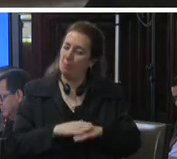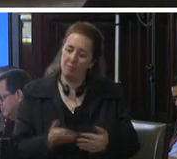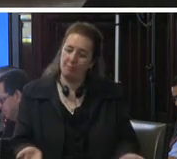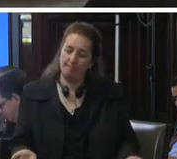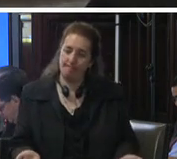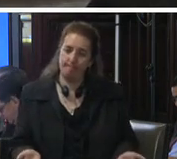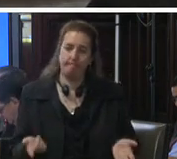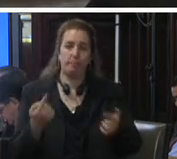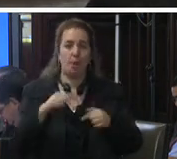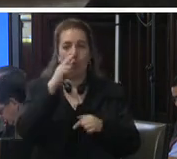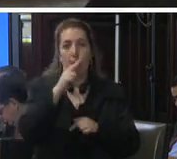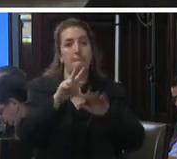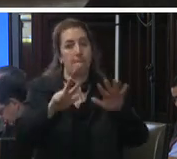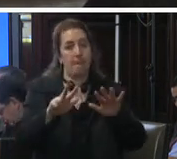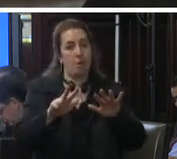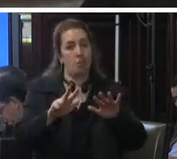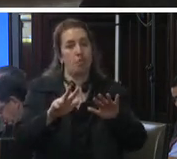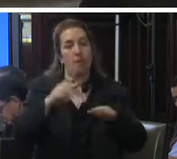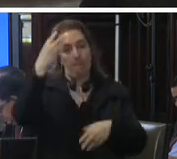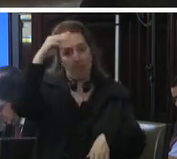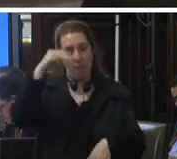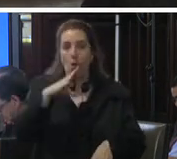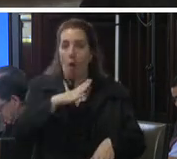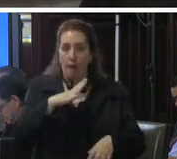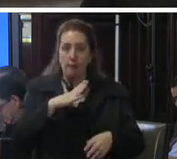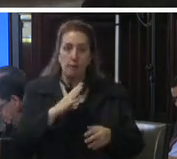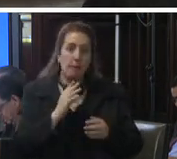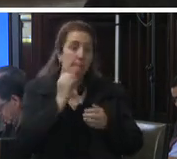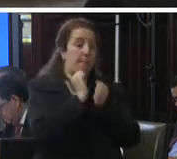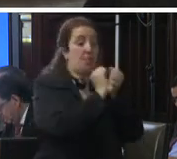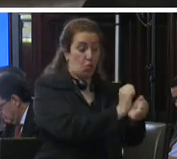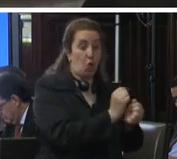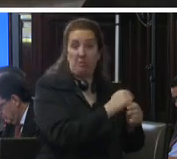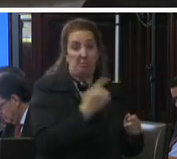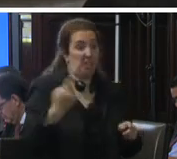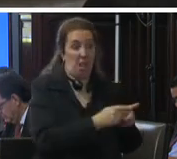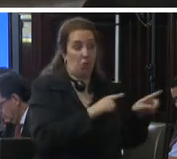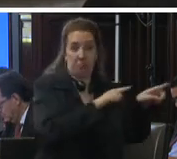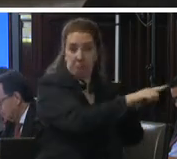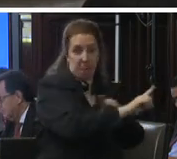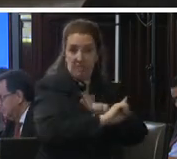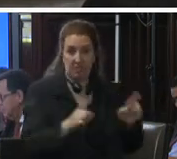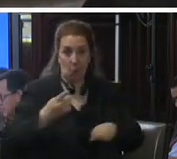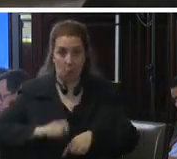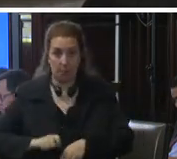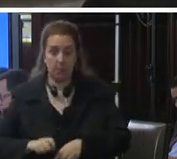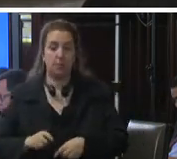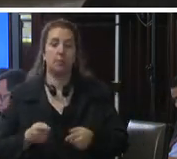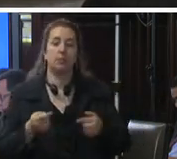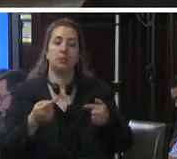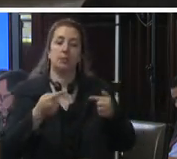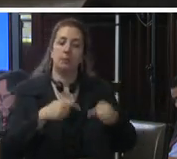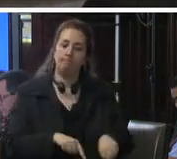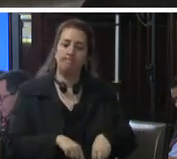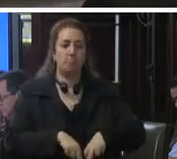2008 méxico cuenta con la prisión preventiva oficiosa cuando la reforma inició con su propia contra reforma desde entonces la